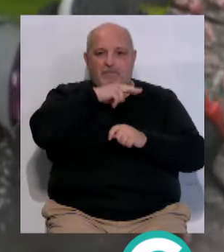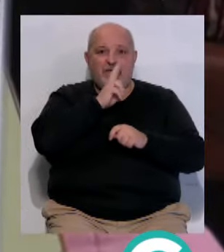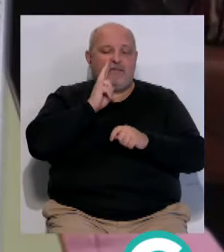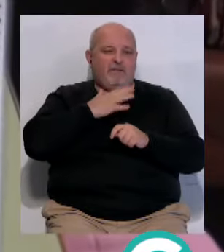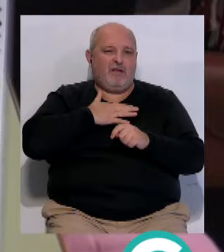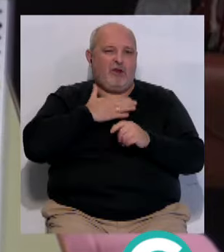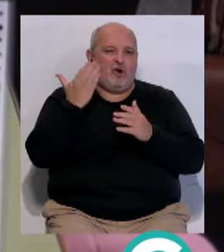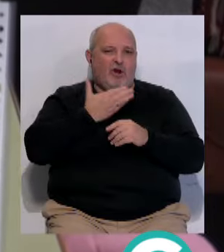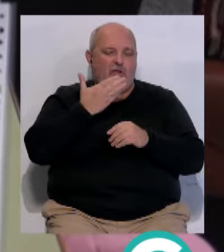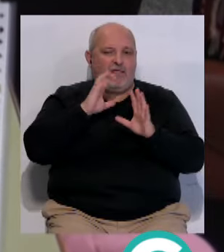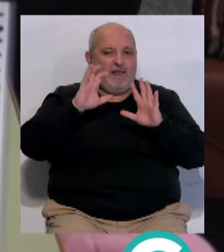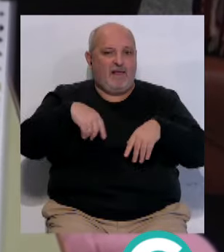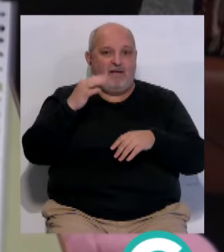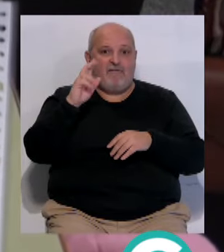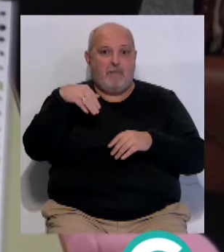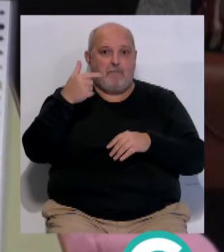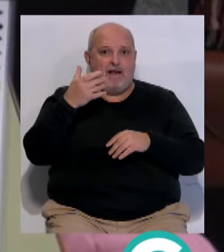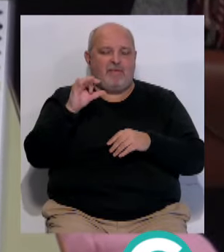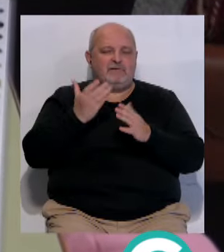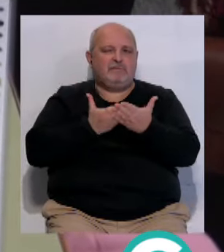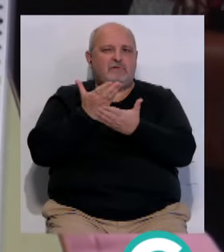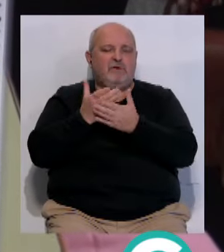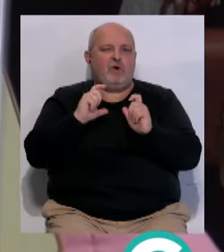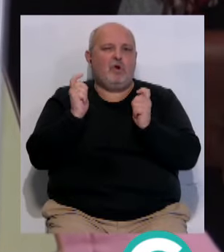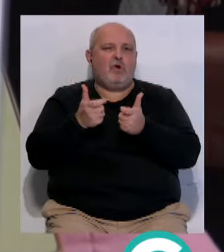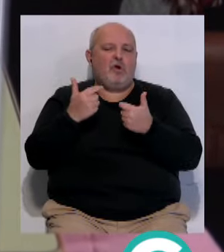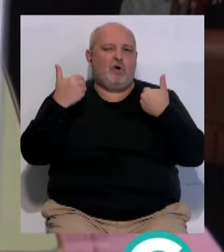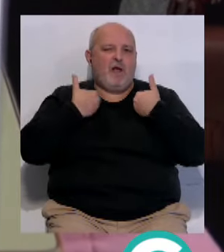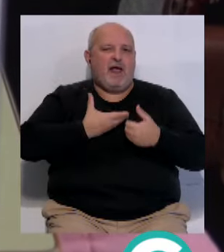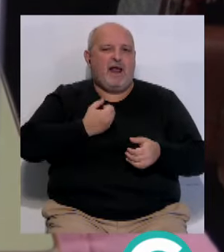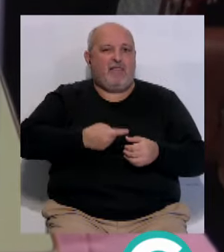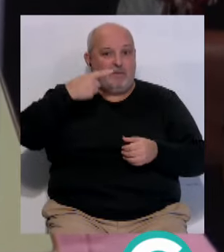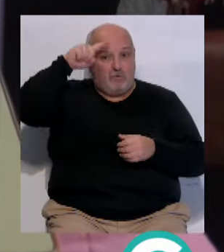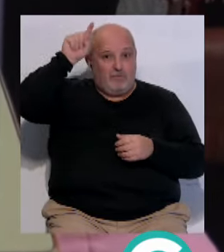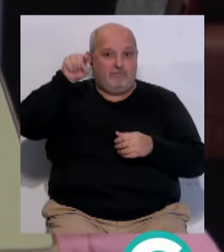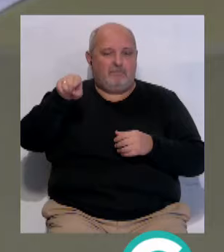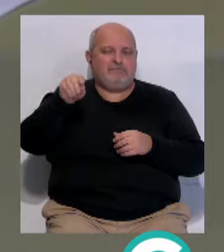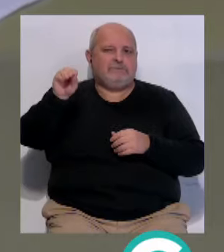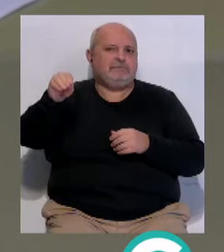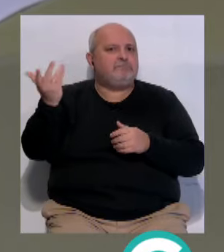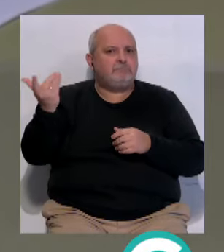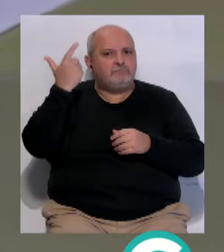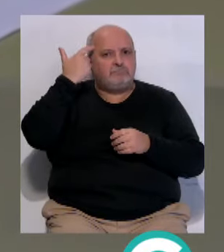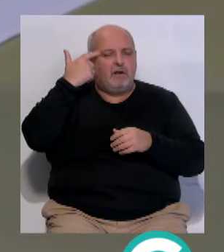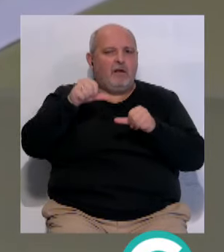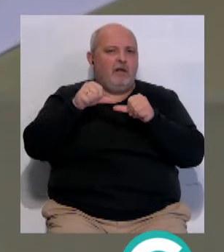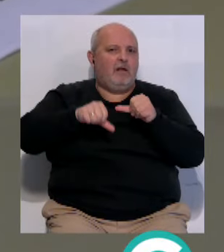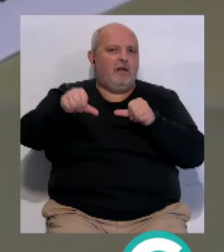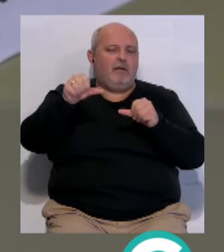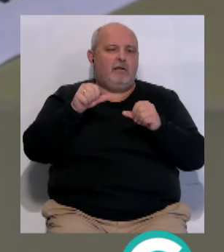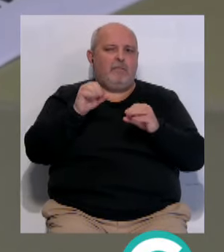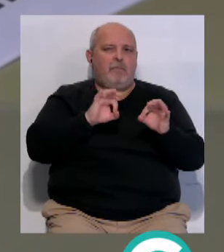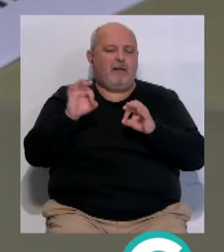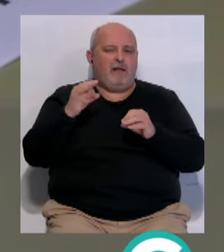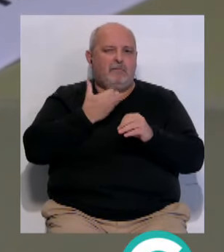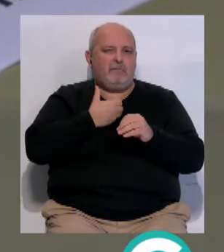Padres y Madres... ...de los colegios de Cádiz... ...Flan Pagades... ...ha solicitado una reunión con el alcalde Bruno García... ...para informarse sobre las actuaciones previstas... ...por